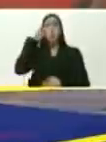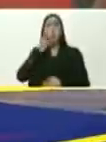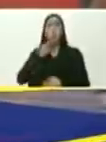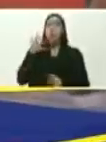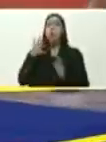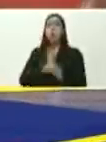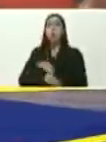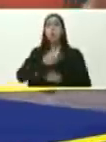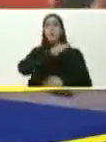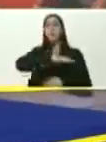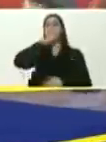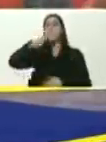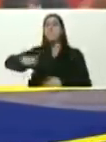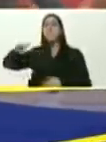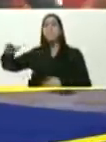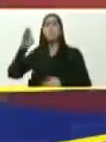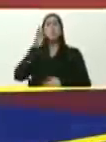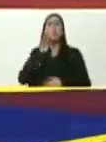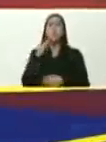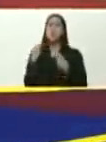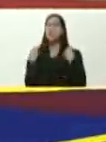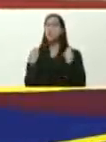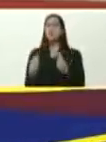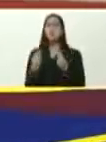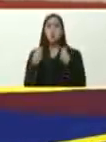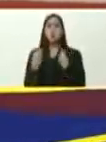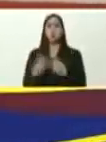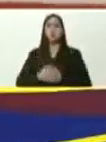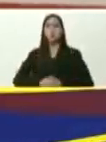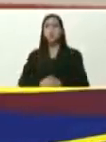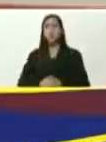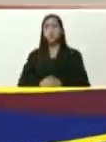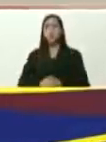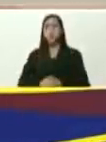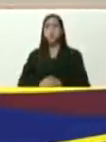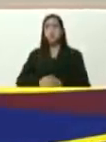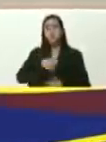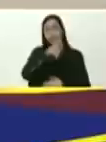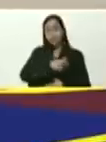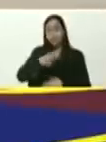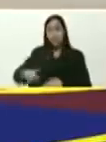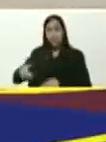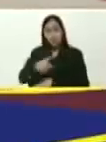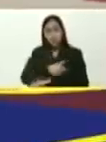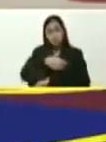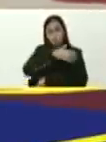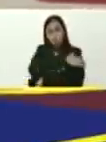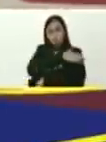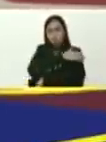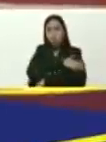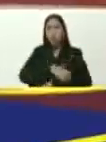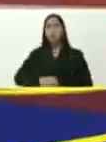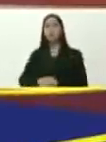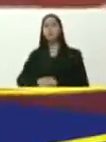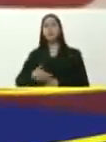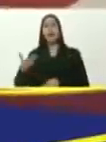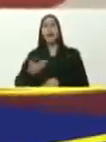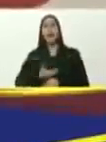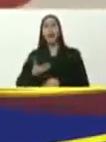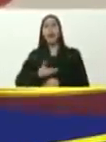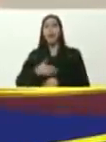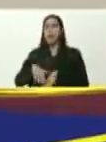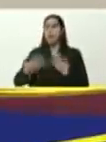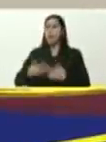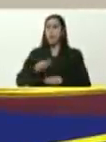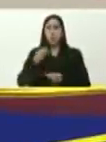montañas, y montañas de basura, quien gobernaba, la derecha, que gobernaba el estado, y la alcaldía, no eran